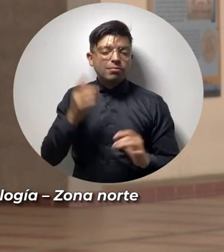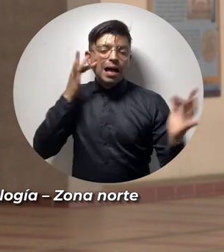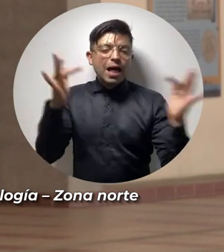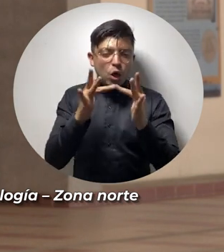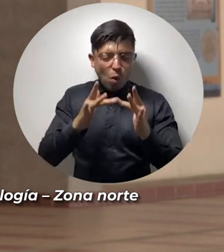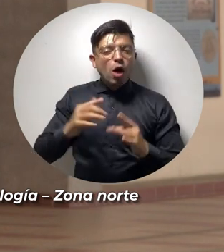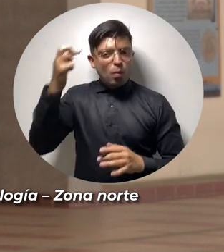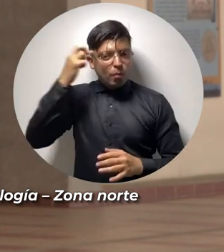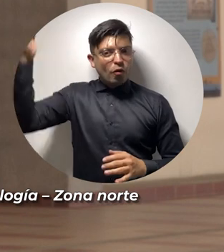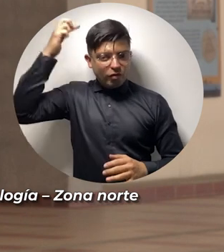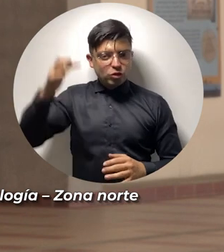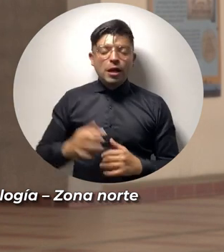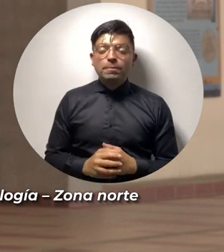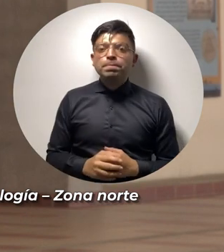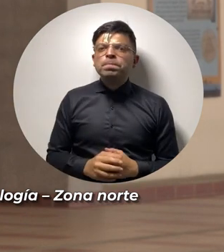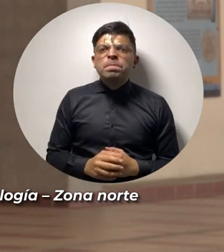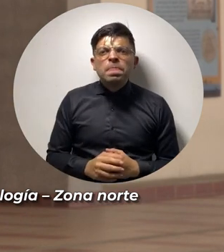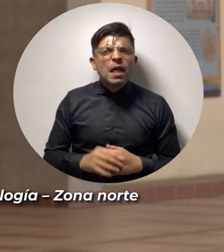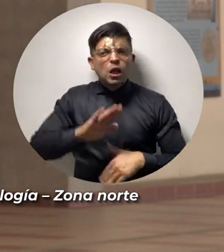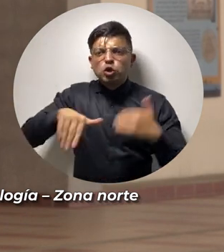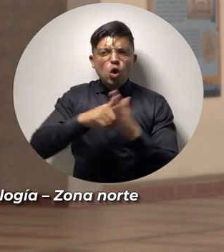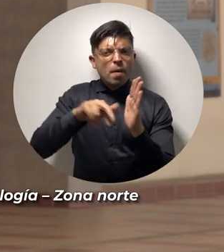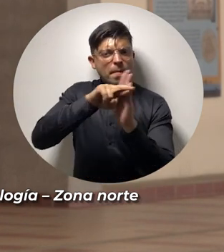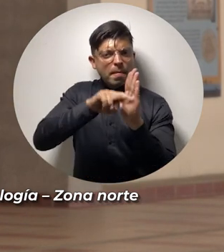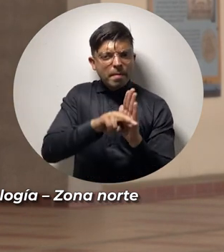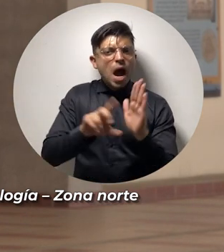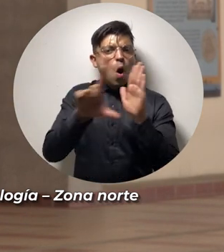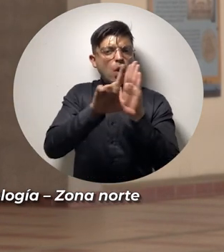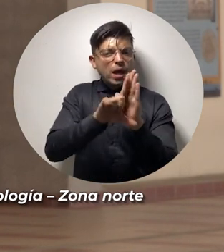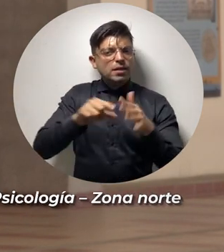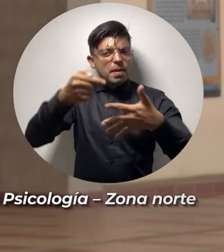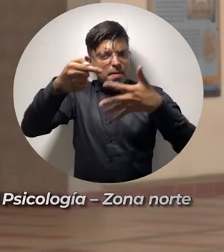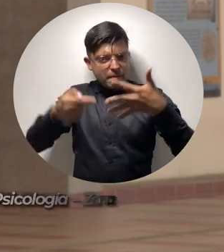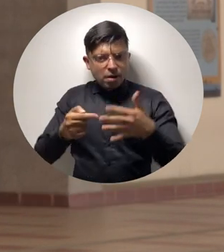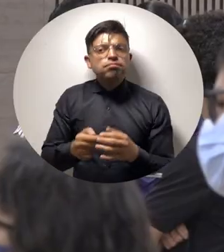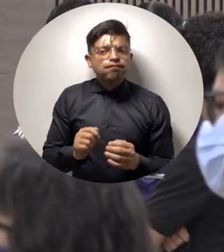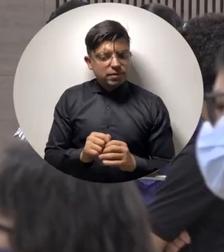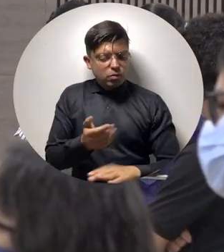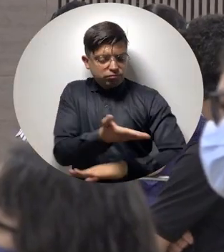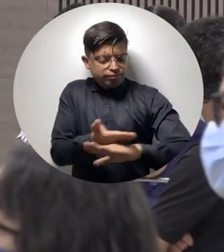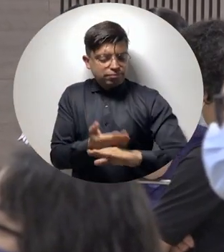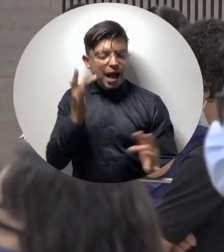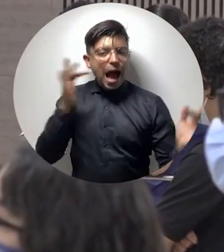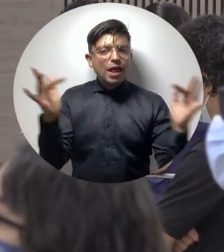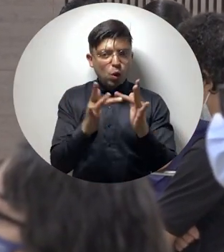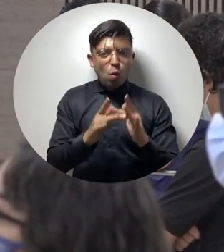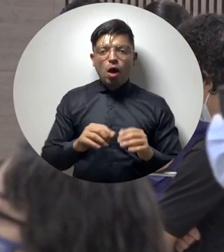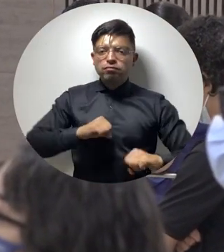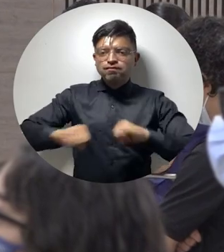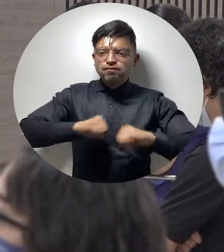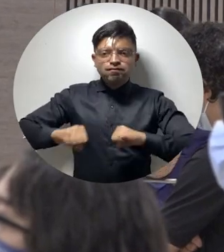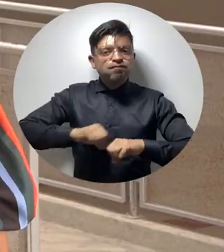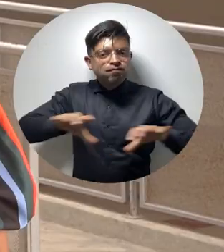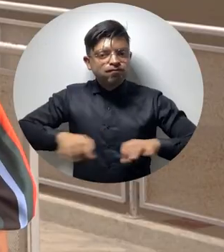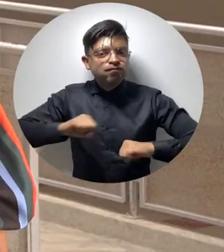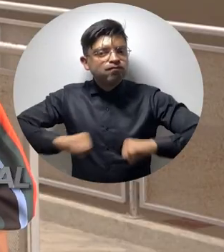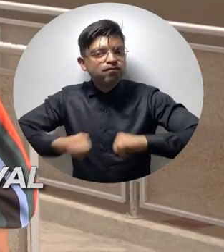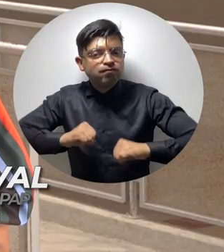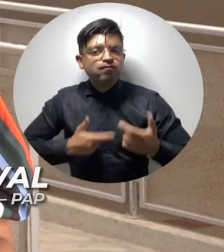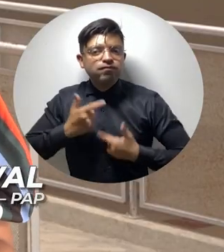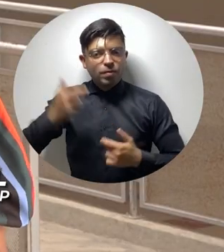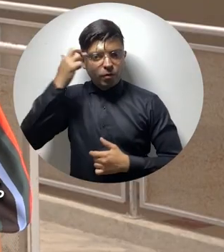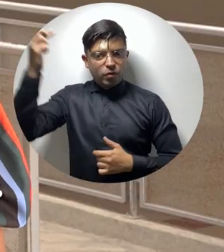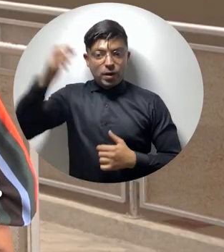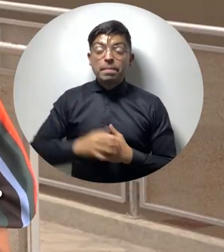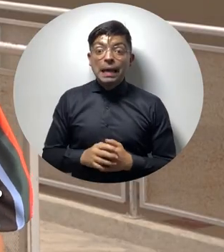y todos los reglamentos o leyes que rigen el ejercicio profesional. Este es el espacio en donde